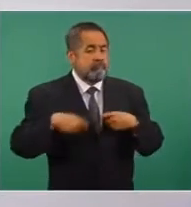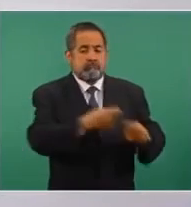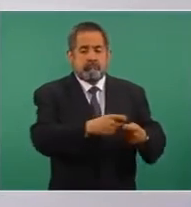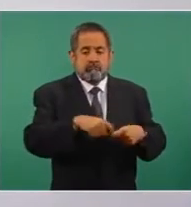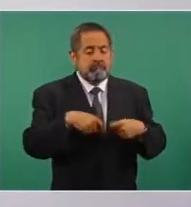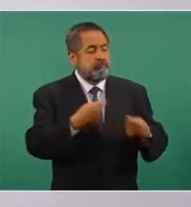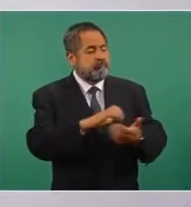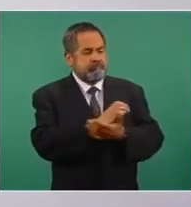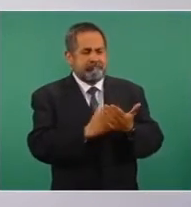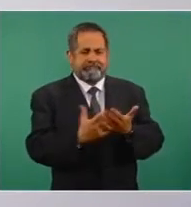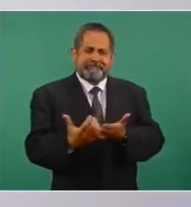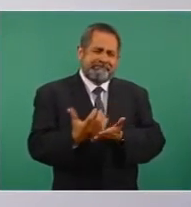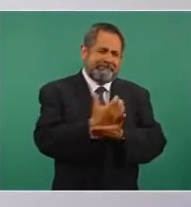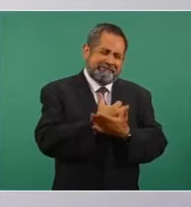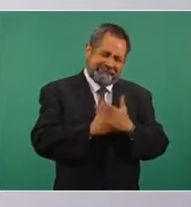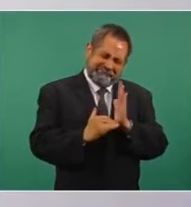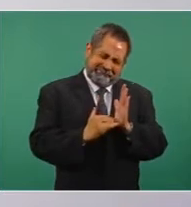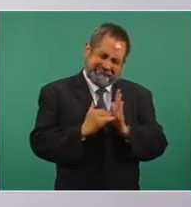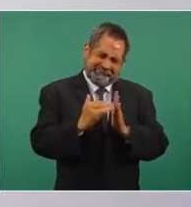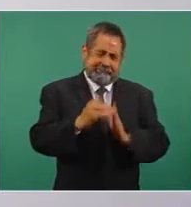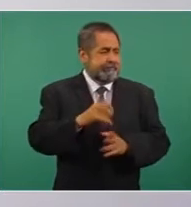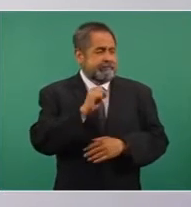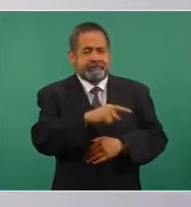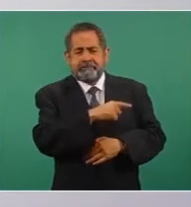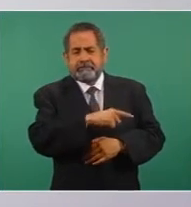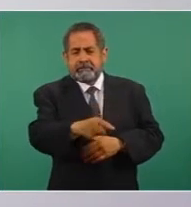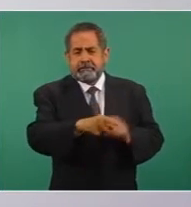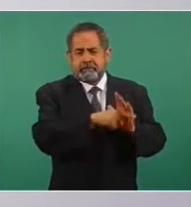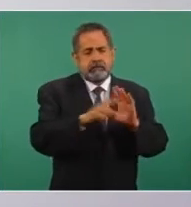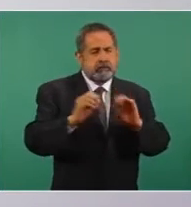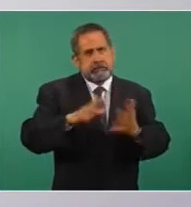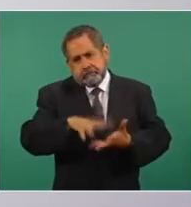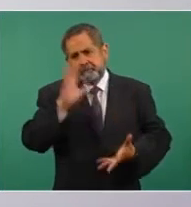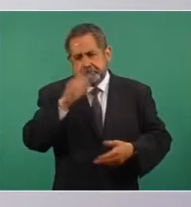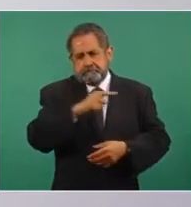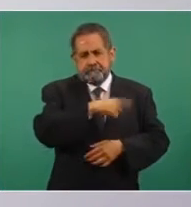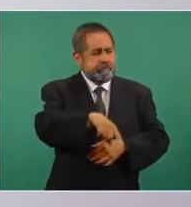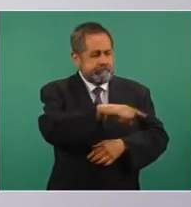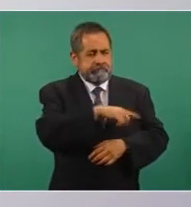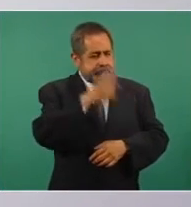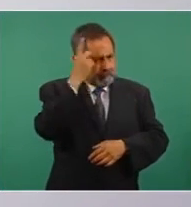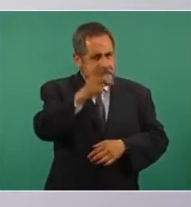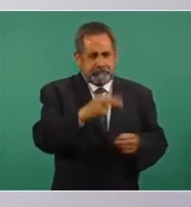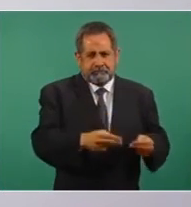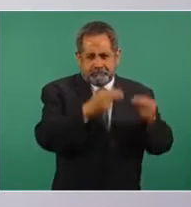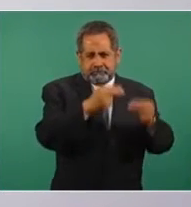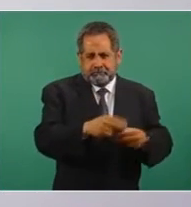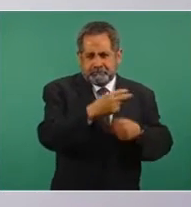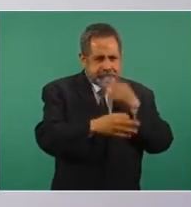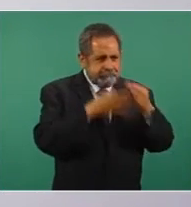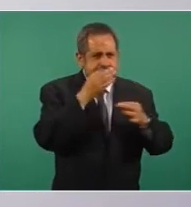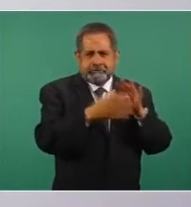todos los dueños de medios de comunicación o la mayoría de estos a los que me refiero,